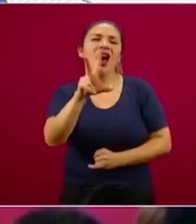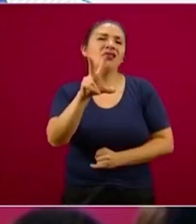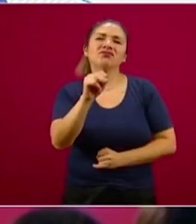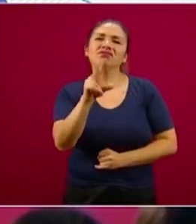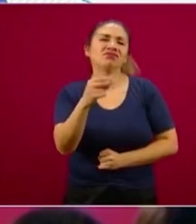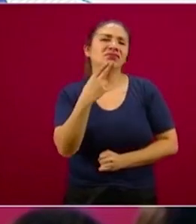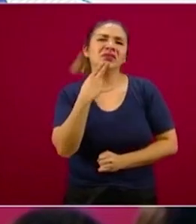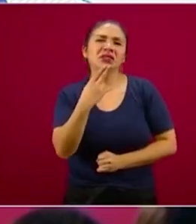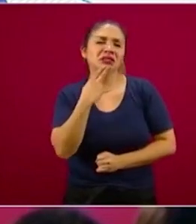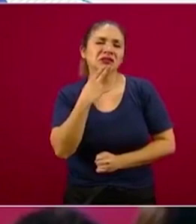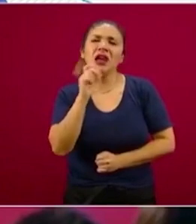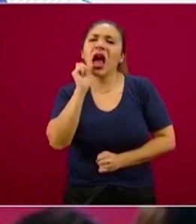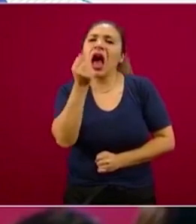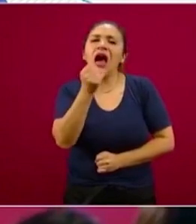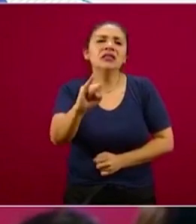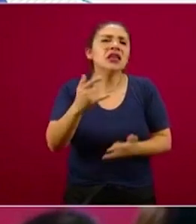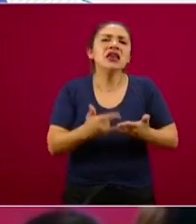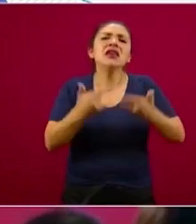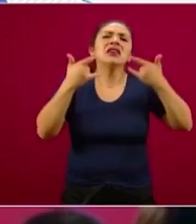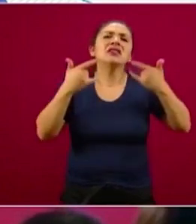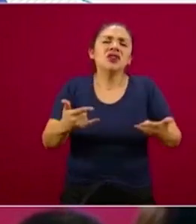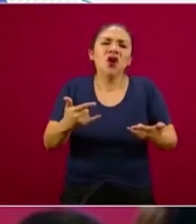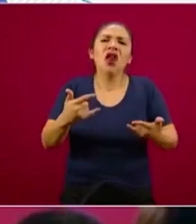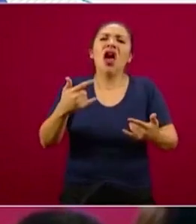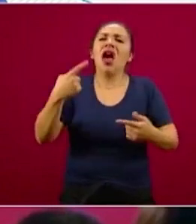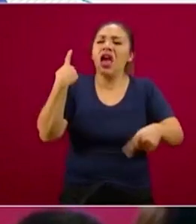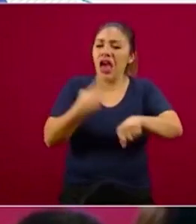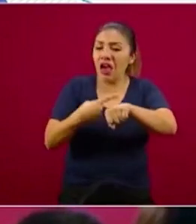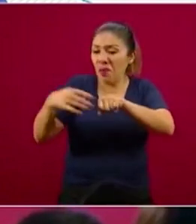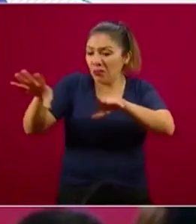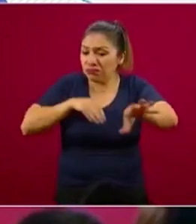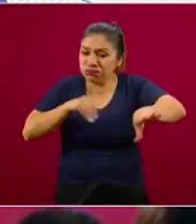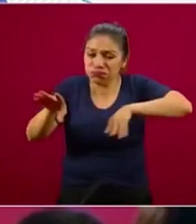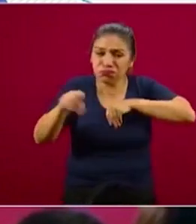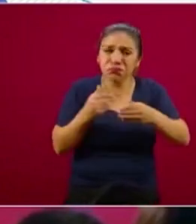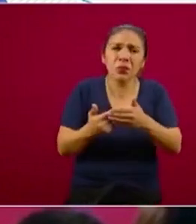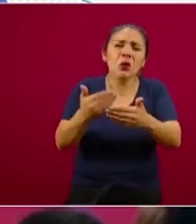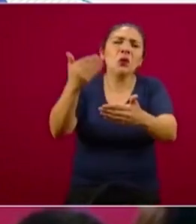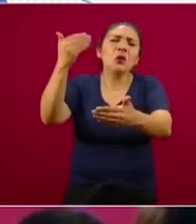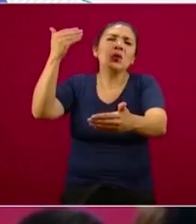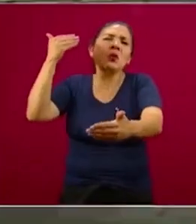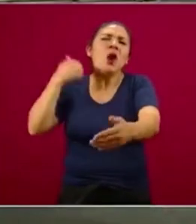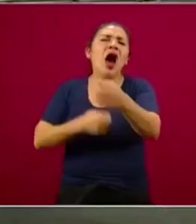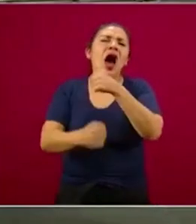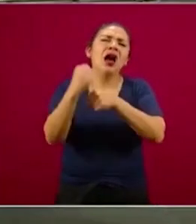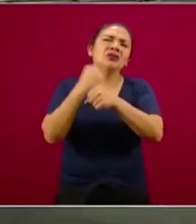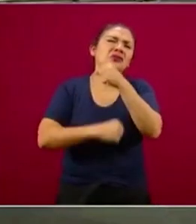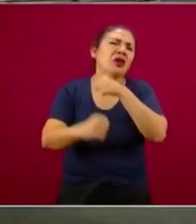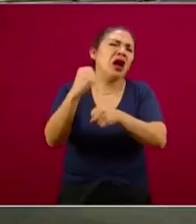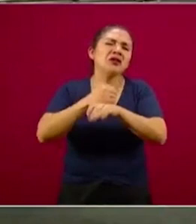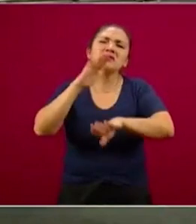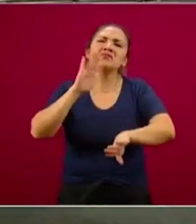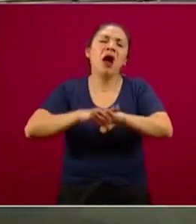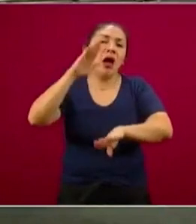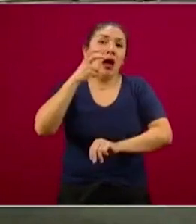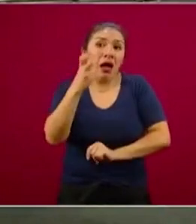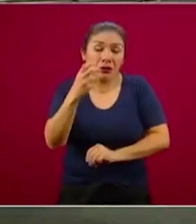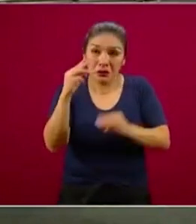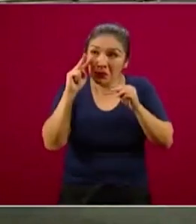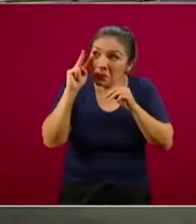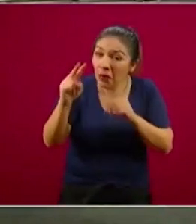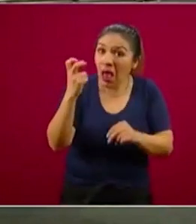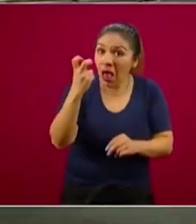historia de las pandemias y las epidemias diversas a lo largo de centenas de años demuestran que no es